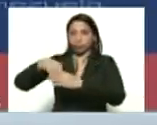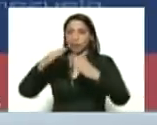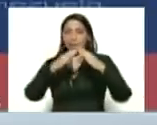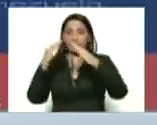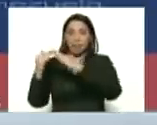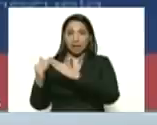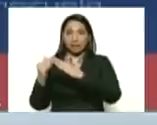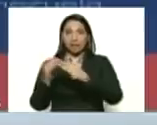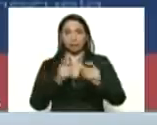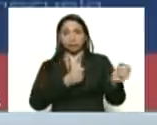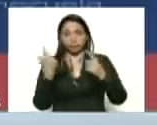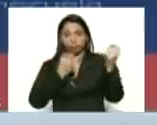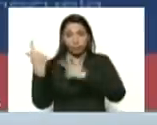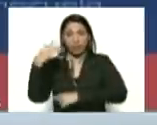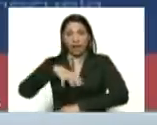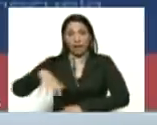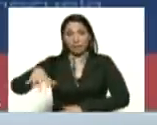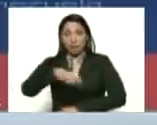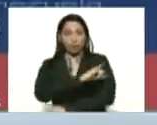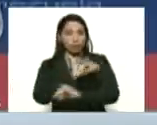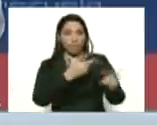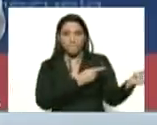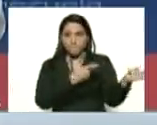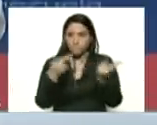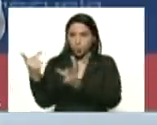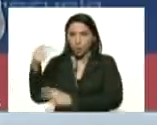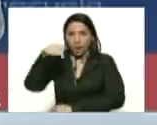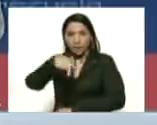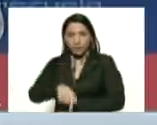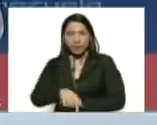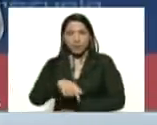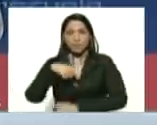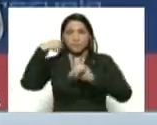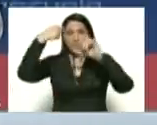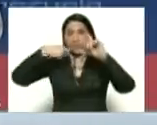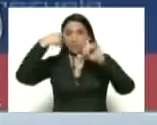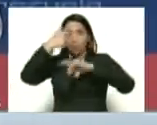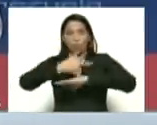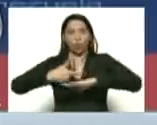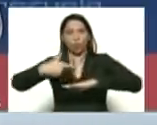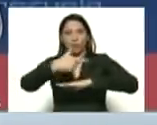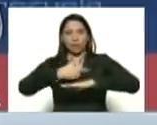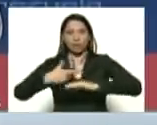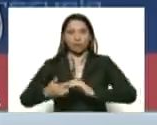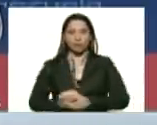a los estados yo he recibido por aquí los videos de los gobernadores